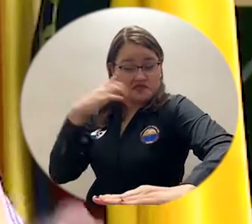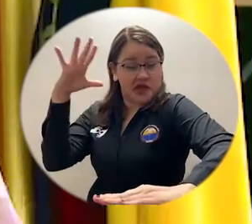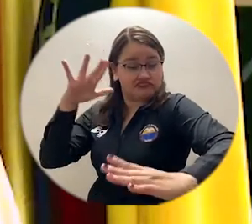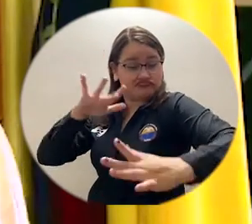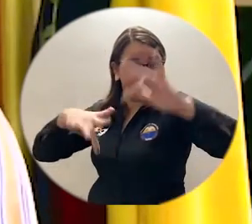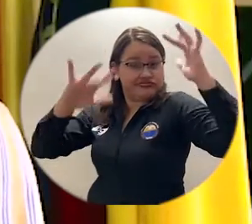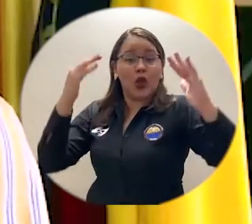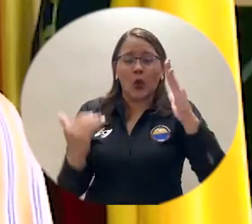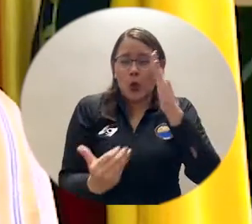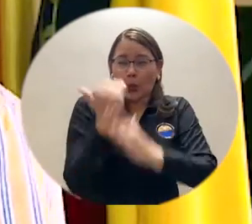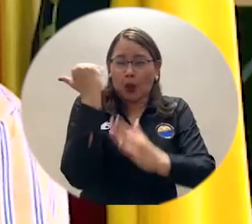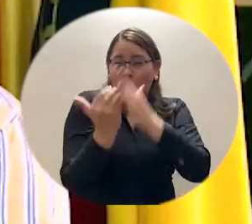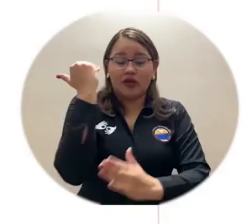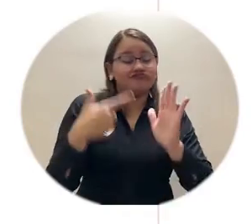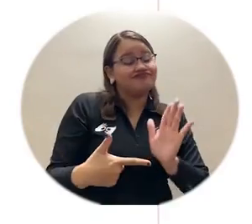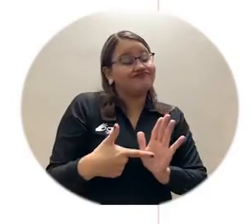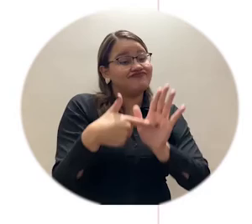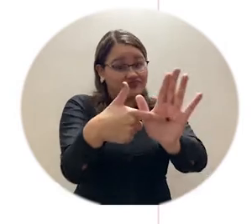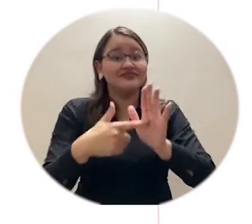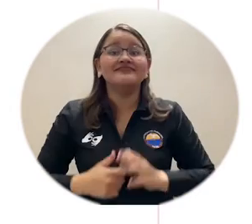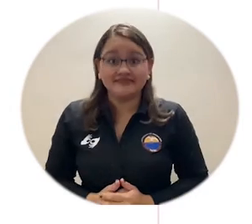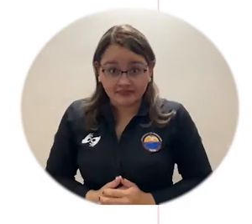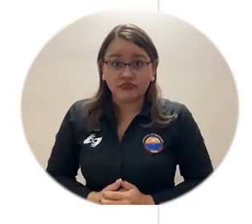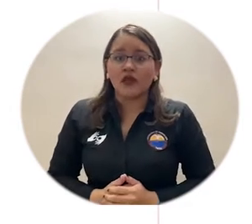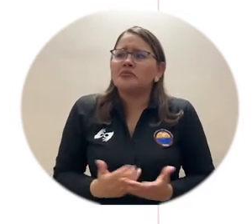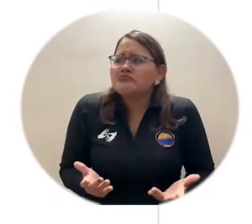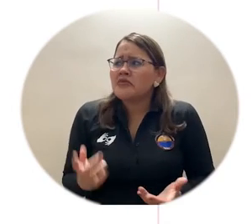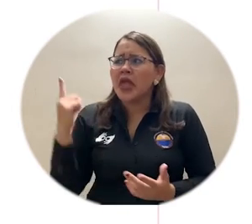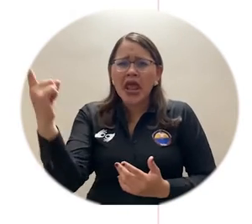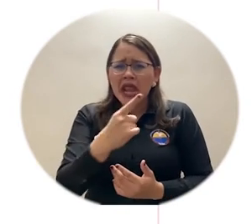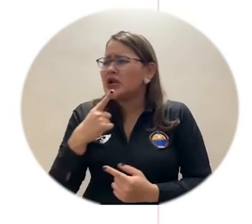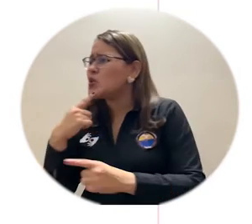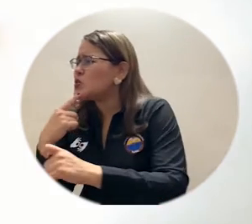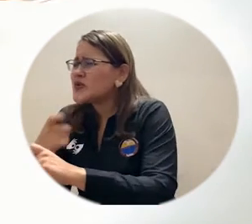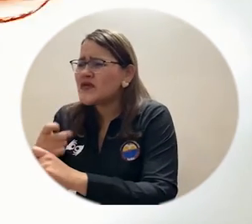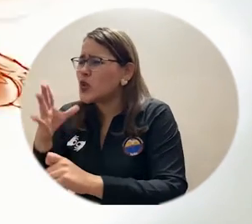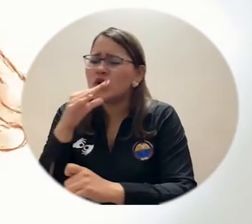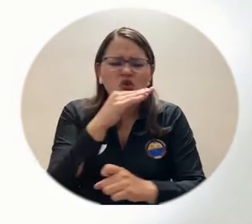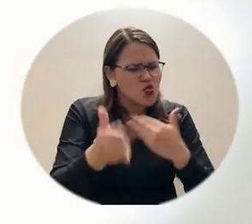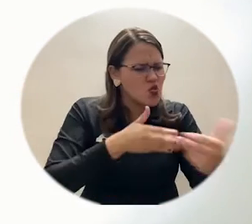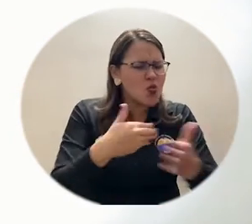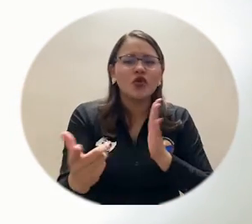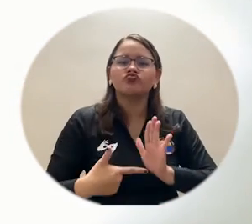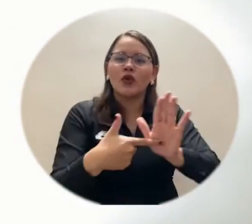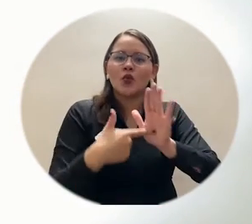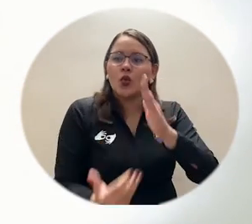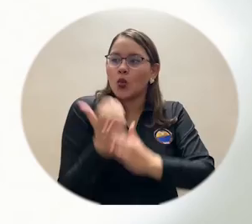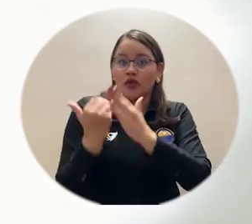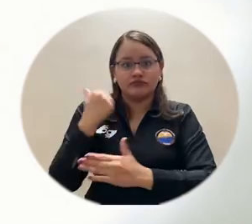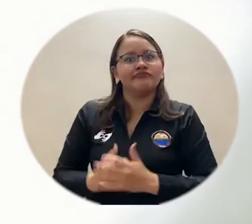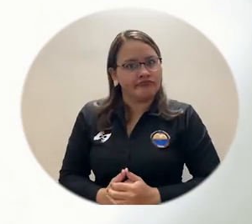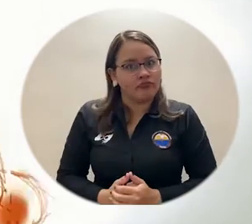producir tanto. En pandemia yo vi unos trabajos increíbles de animación que compartió el profesor Mauricio y decía, ¿cómo hacen estos muchachos en segundo o tercer